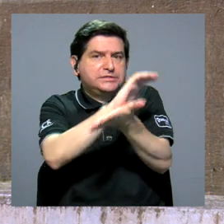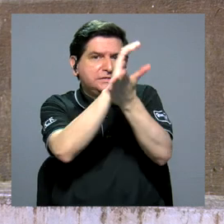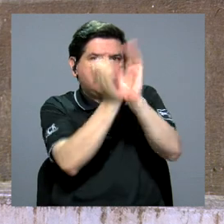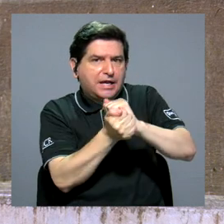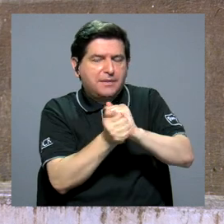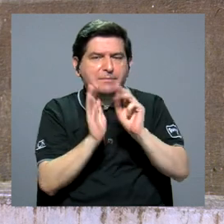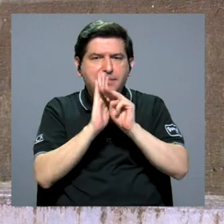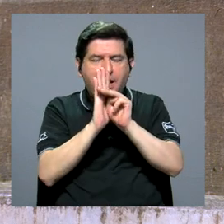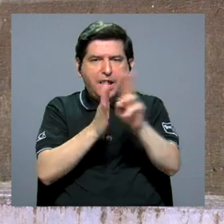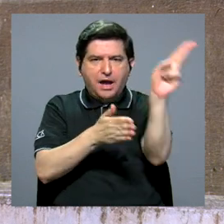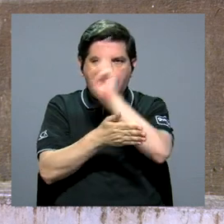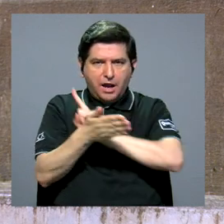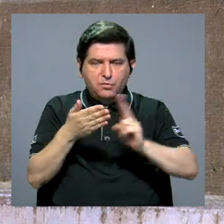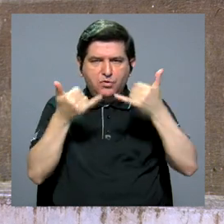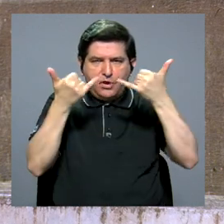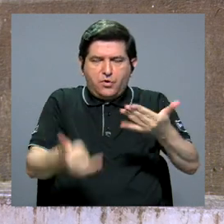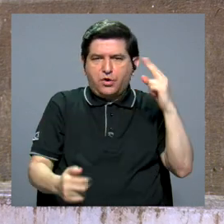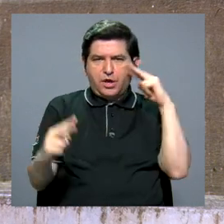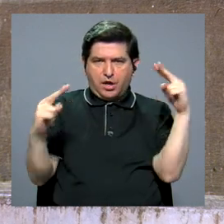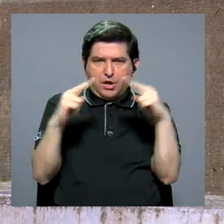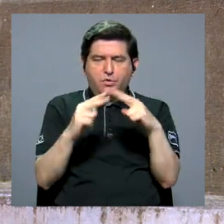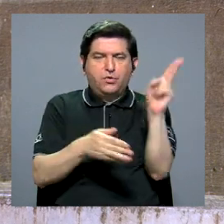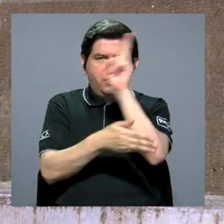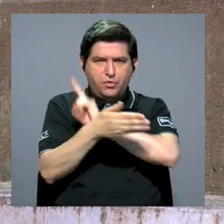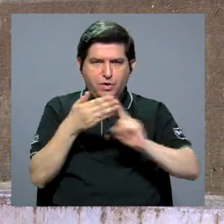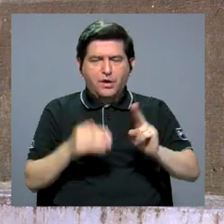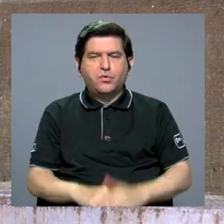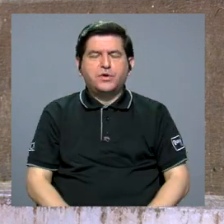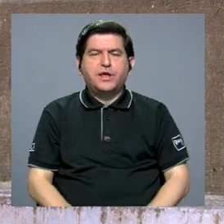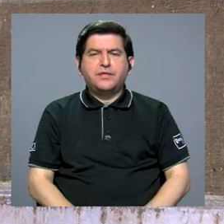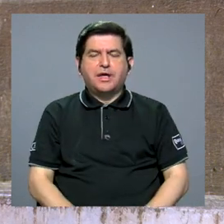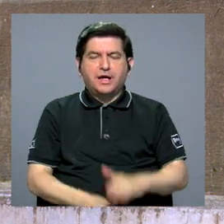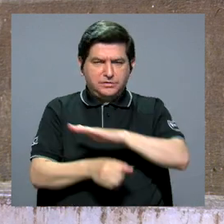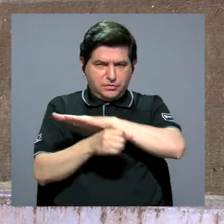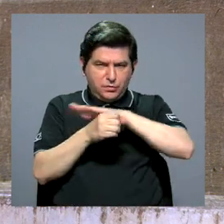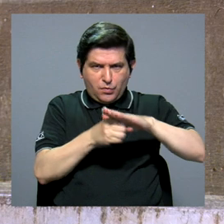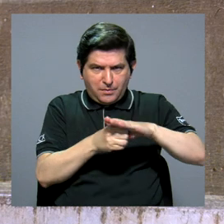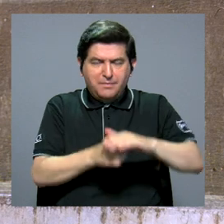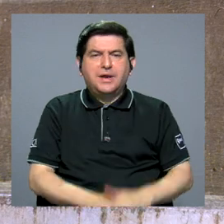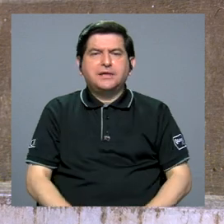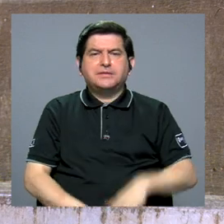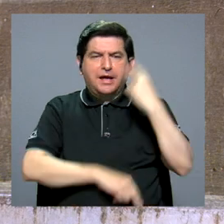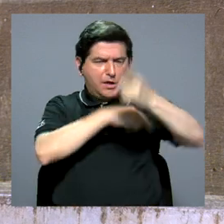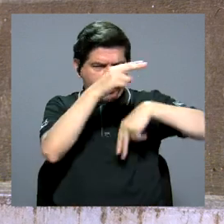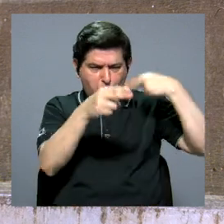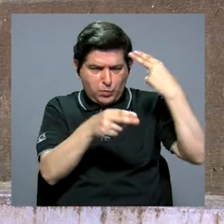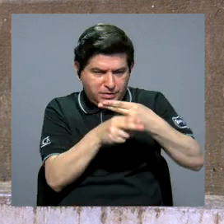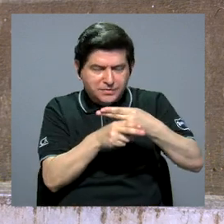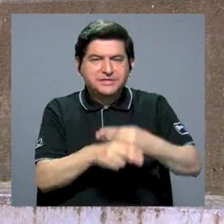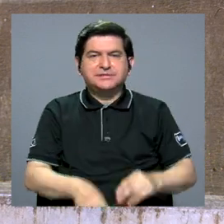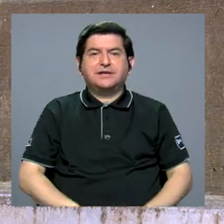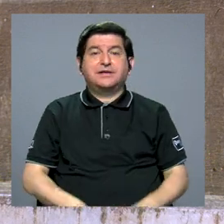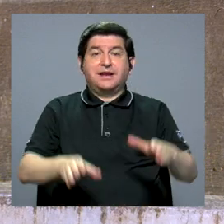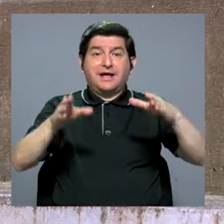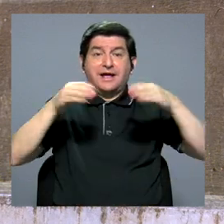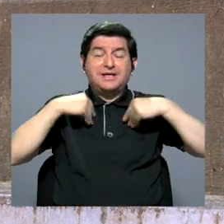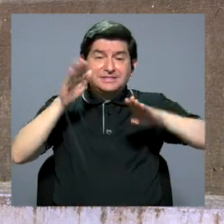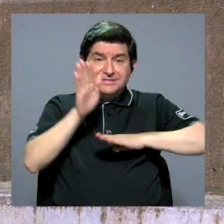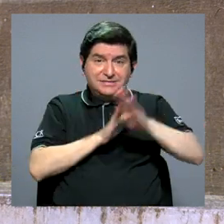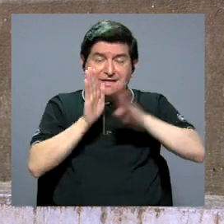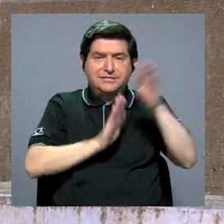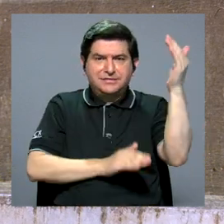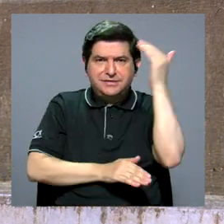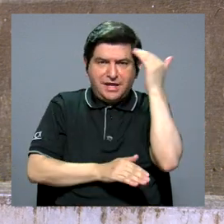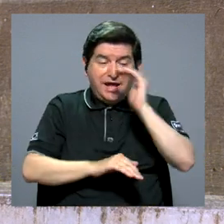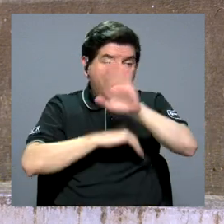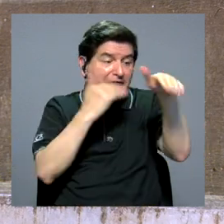cambio al modelo de universidad que hoy conocemos, una universidad que es integral, que es universal, que acepta el desarrollo